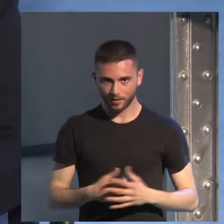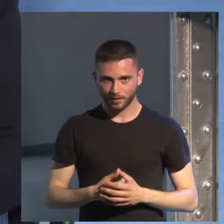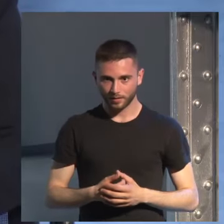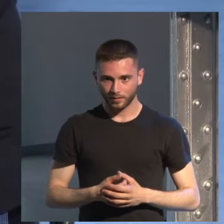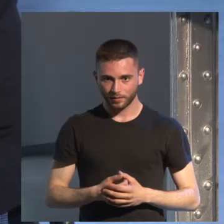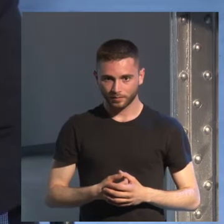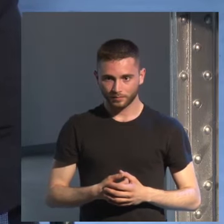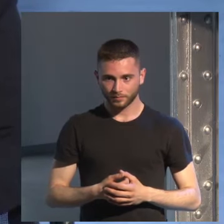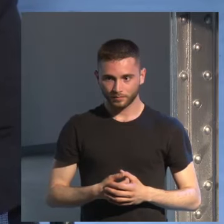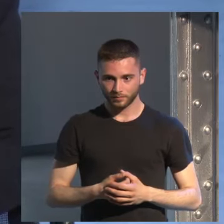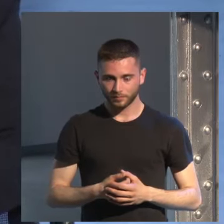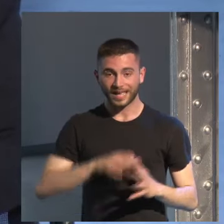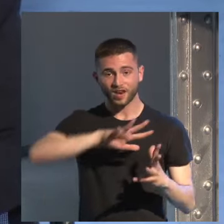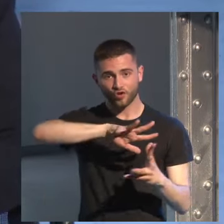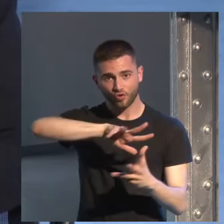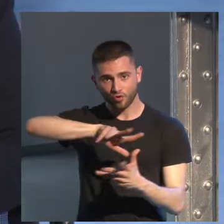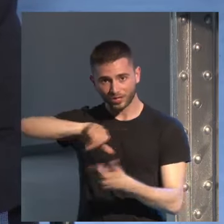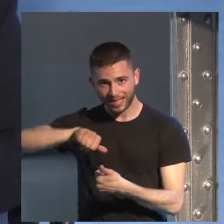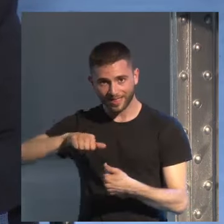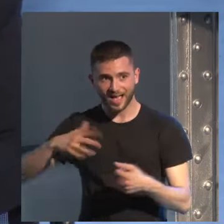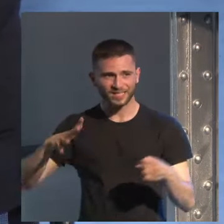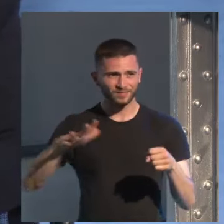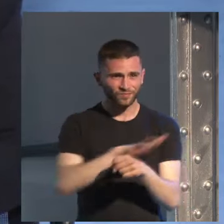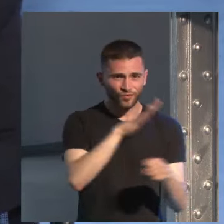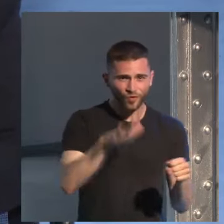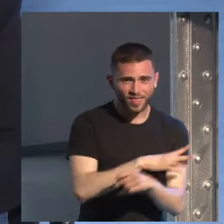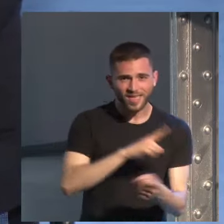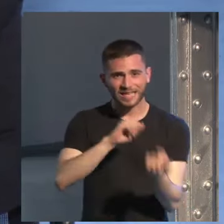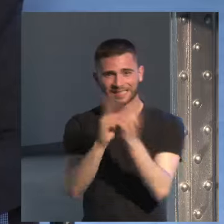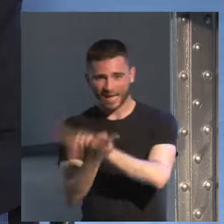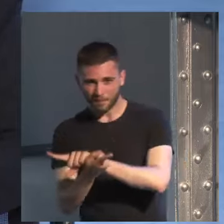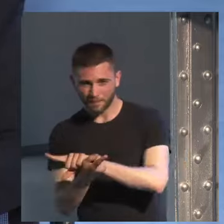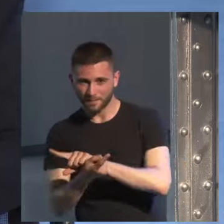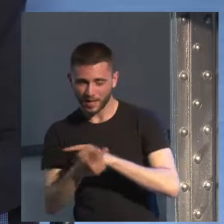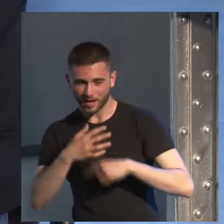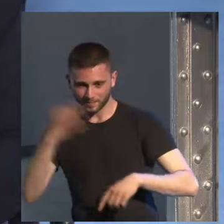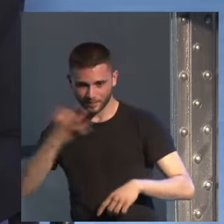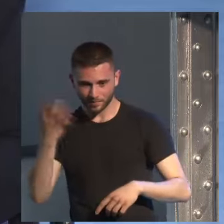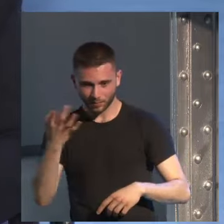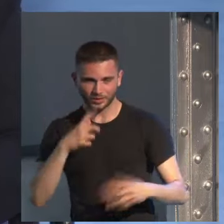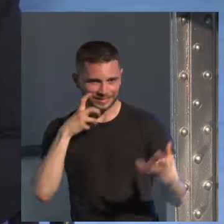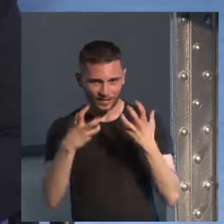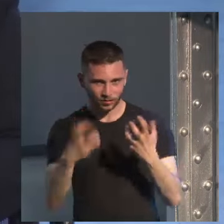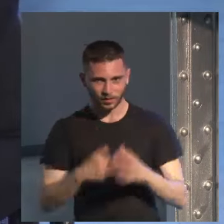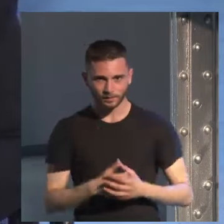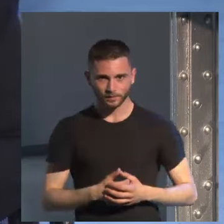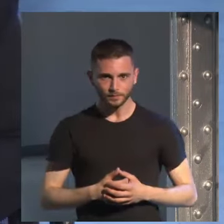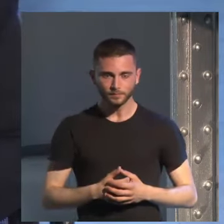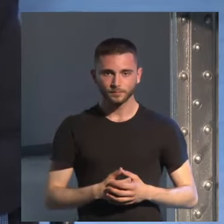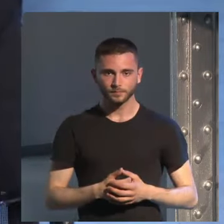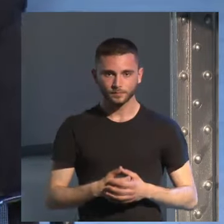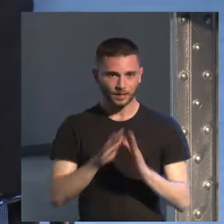bebemos cada día en noticias en influencias es palpable y se nota supongo que en nuestros libros también